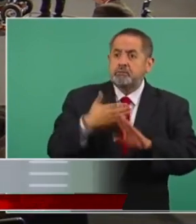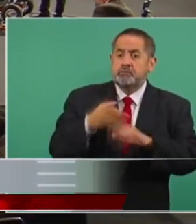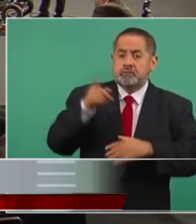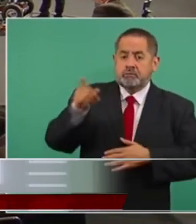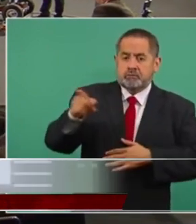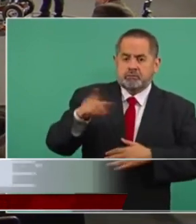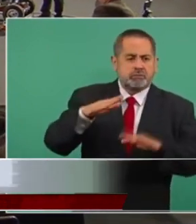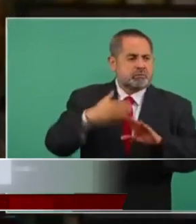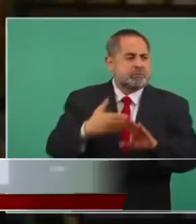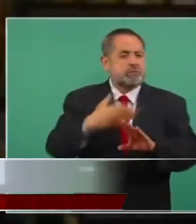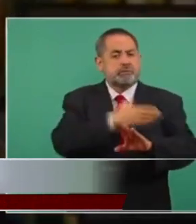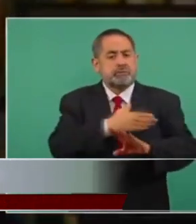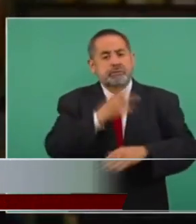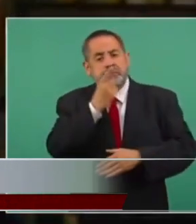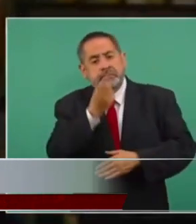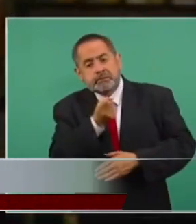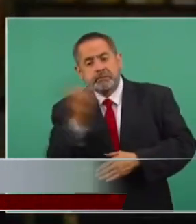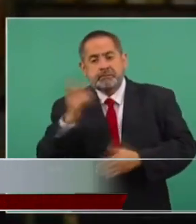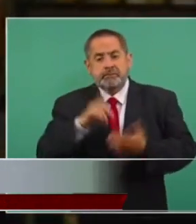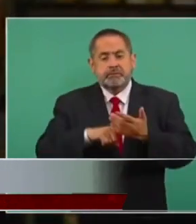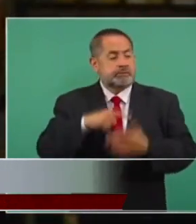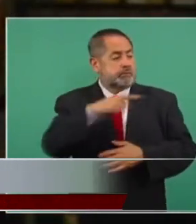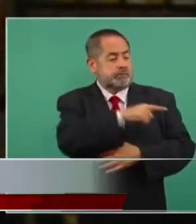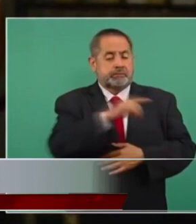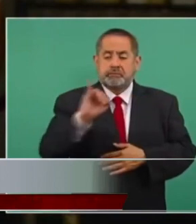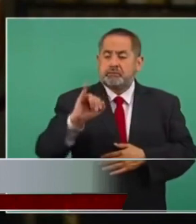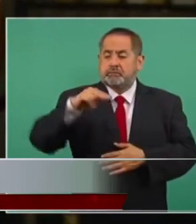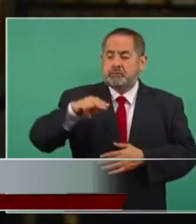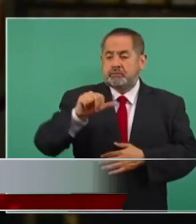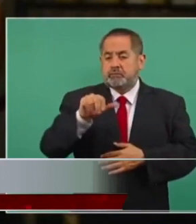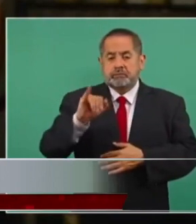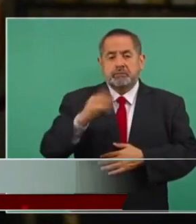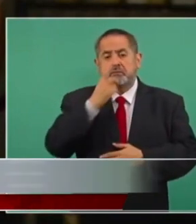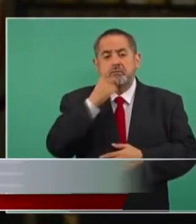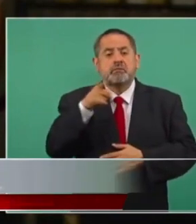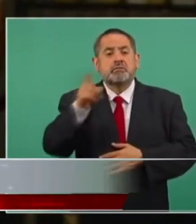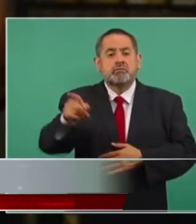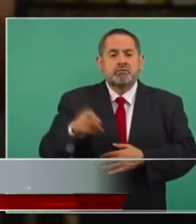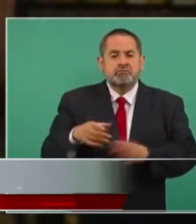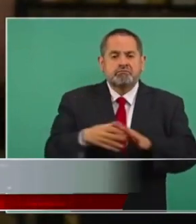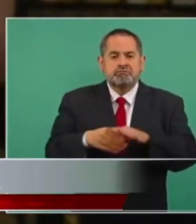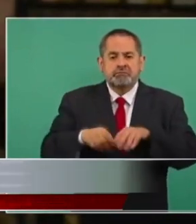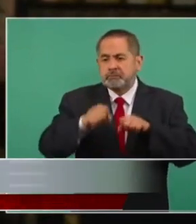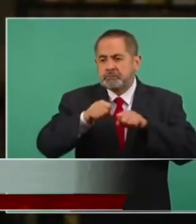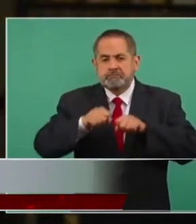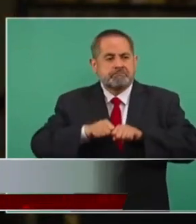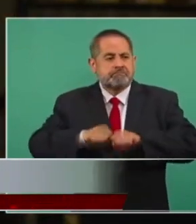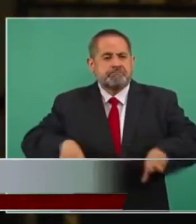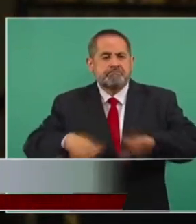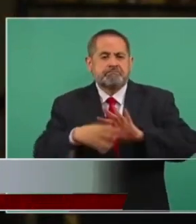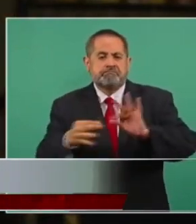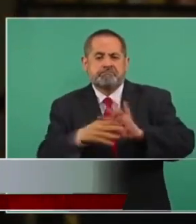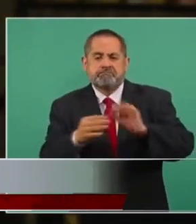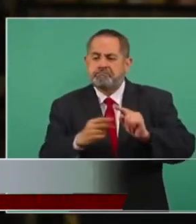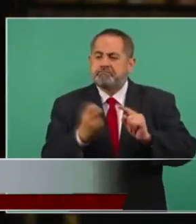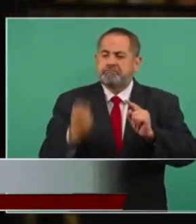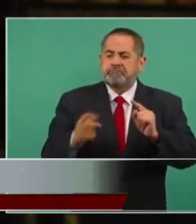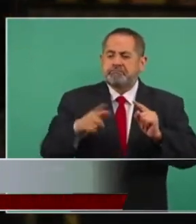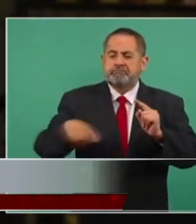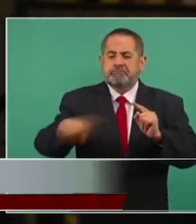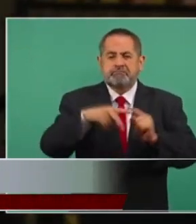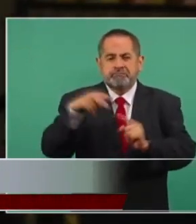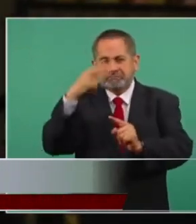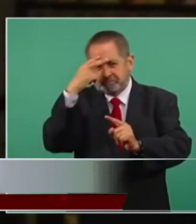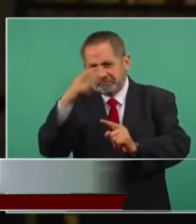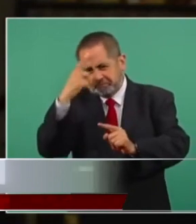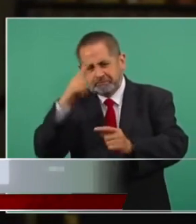porque supuestamente el INAI, usted habría revelado datos personales de la persona moral, mexicanos contra la